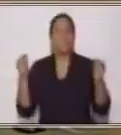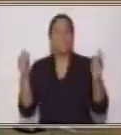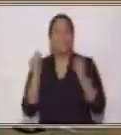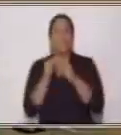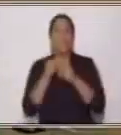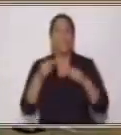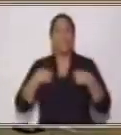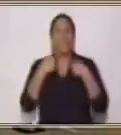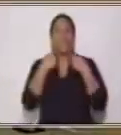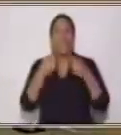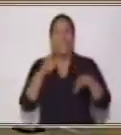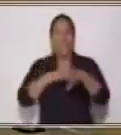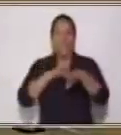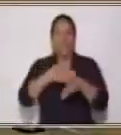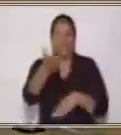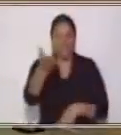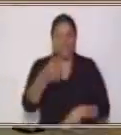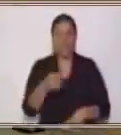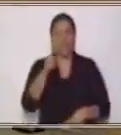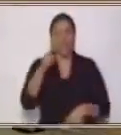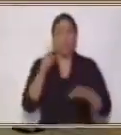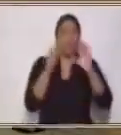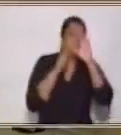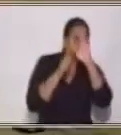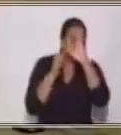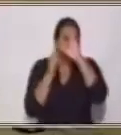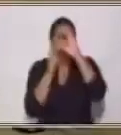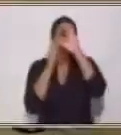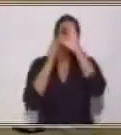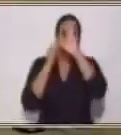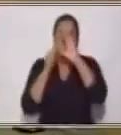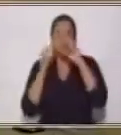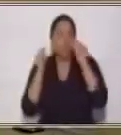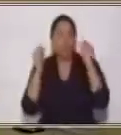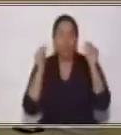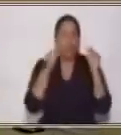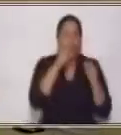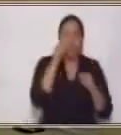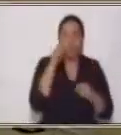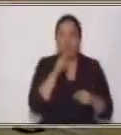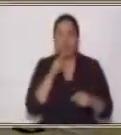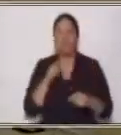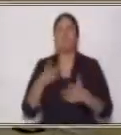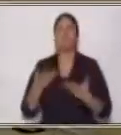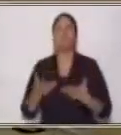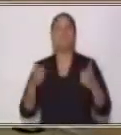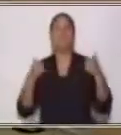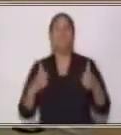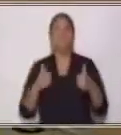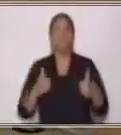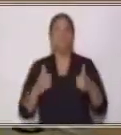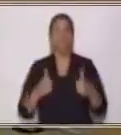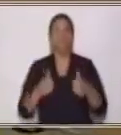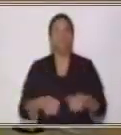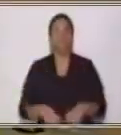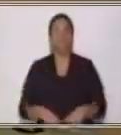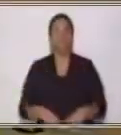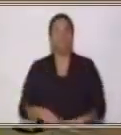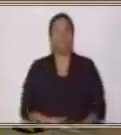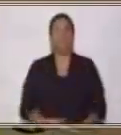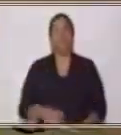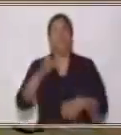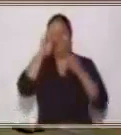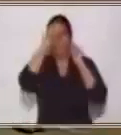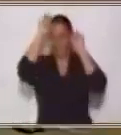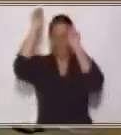¿Verdad que sí? Y nos convertimos en detectives. Muy bien. Entonces, vamos a dejar a nuestro detective